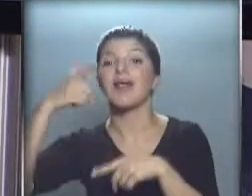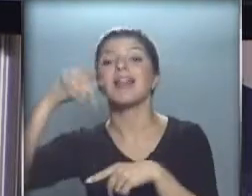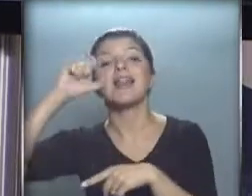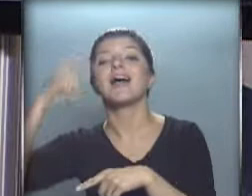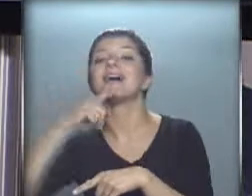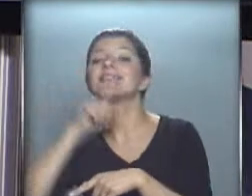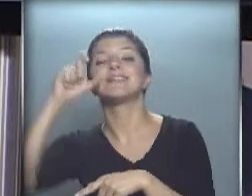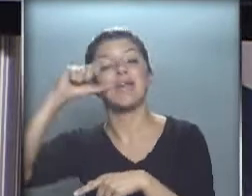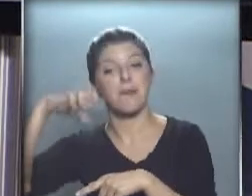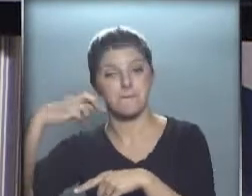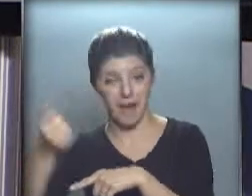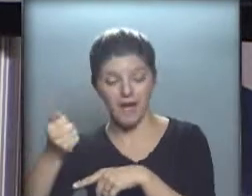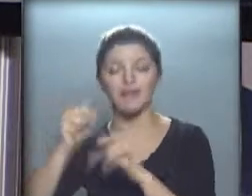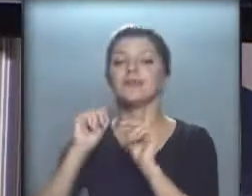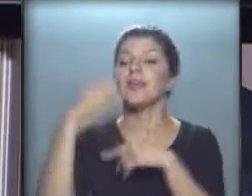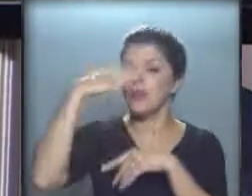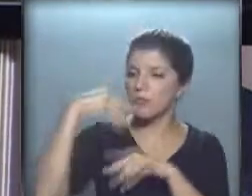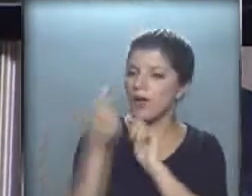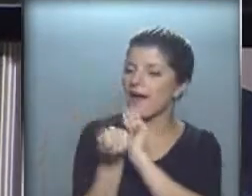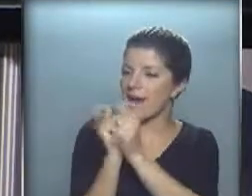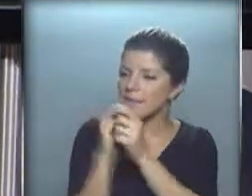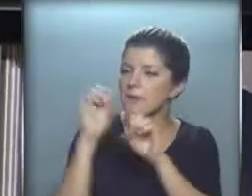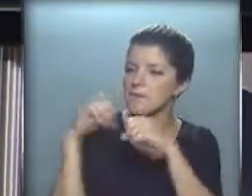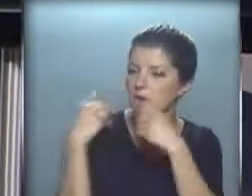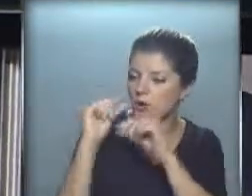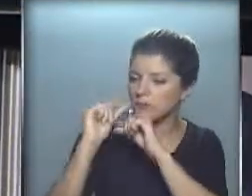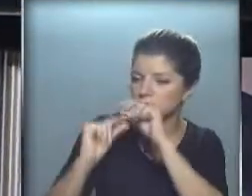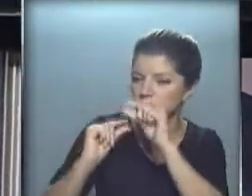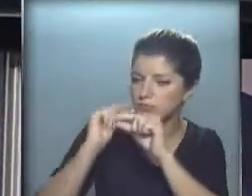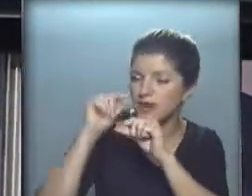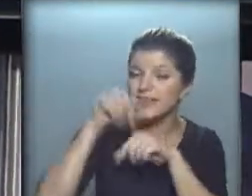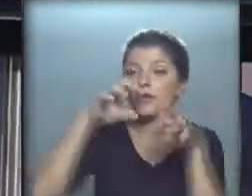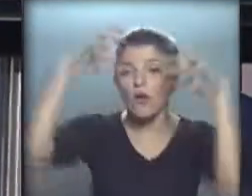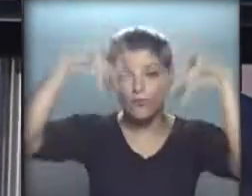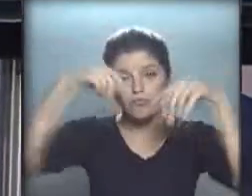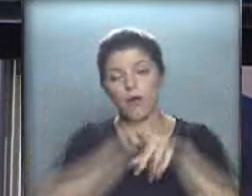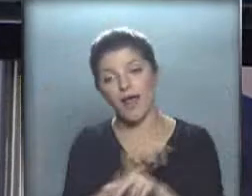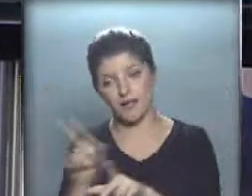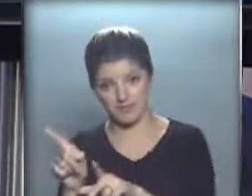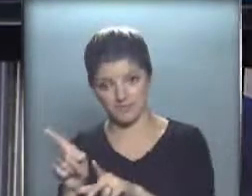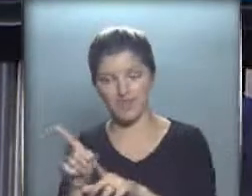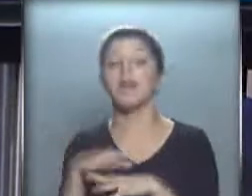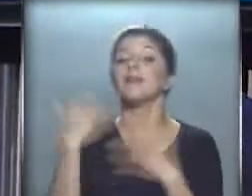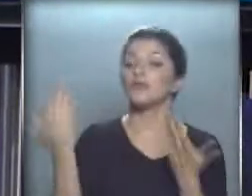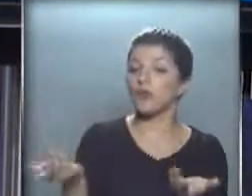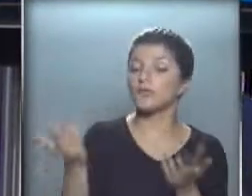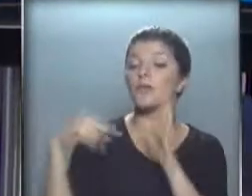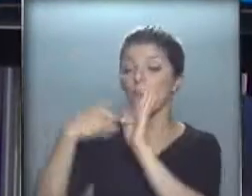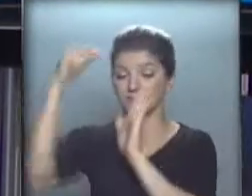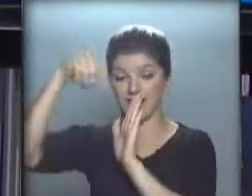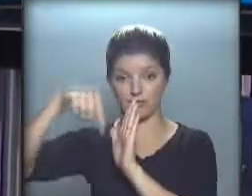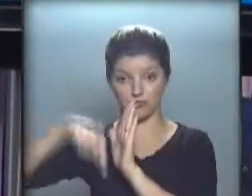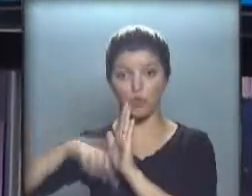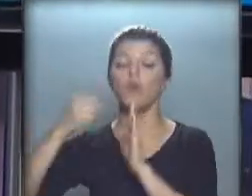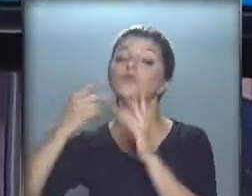de Río Negro. Luego el tiempo irá mejorando lentamente y el mal tiempo se traslada hacia el este de la región. Por lo tanto, en el sur de Buenos Aires la